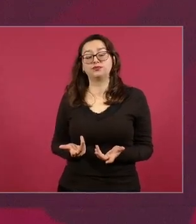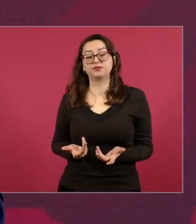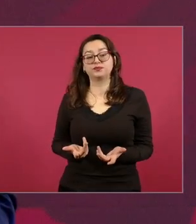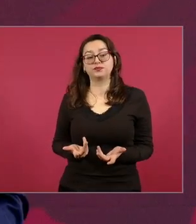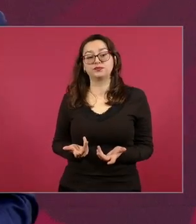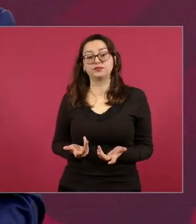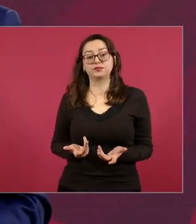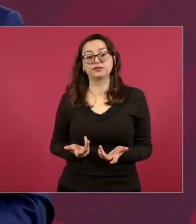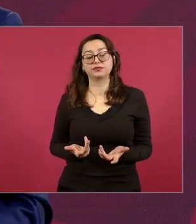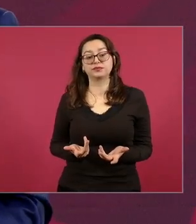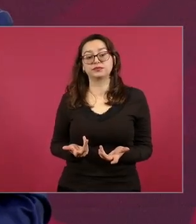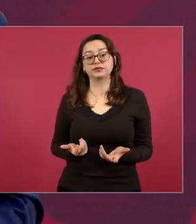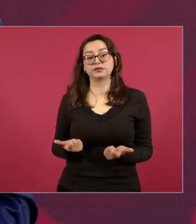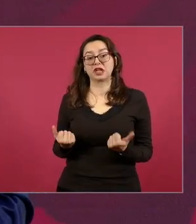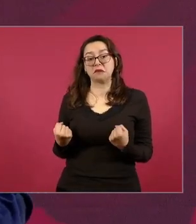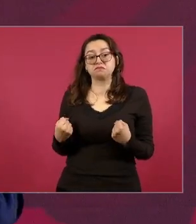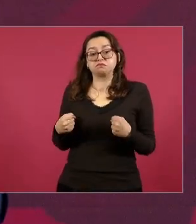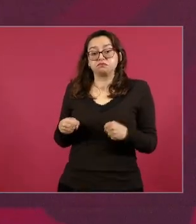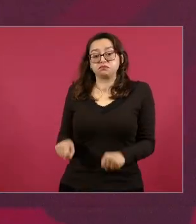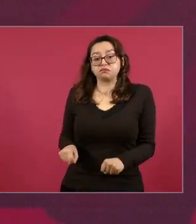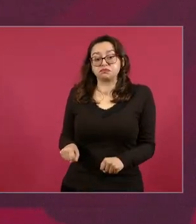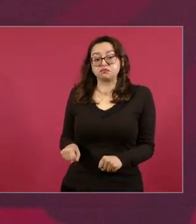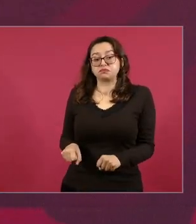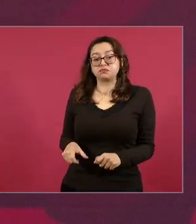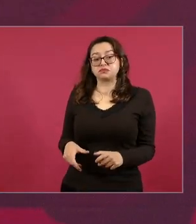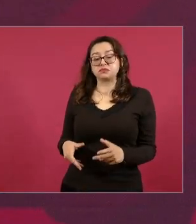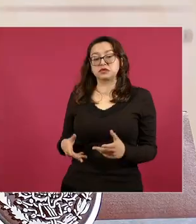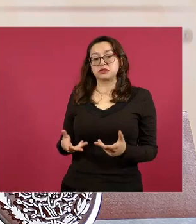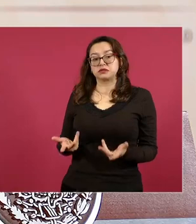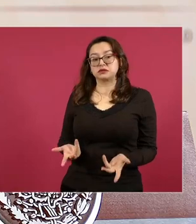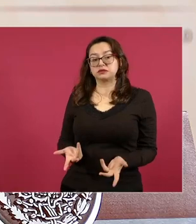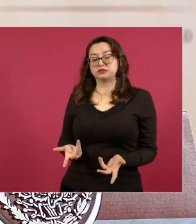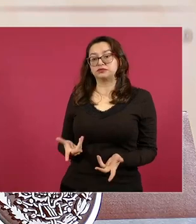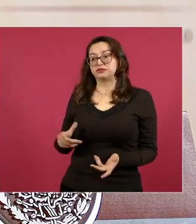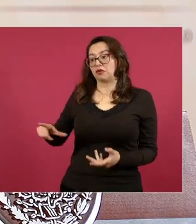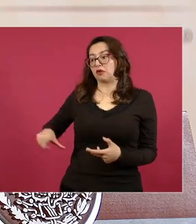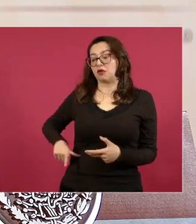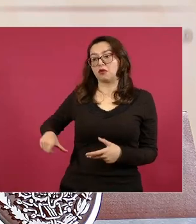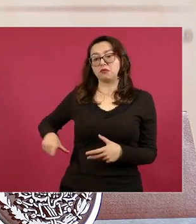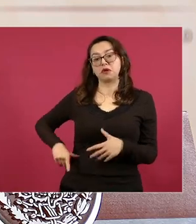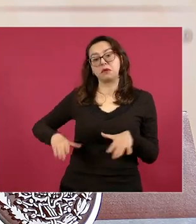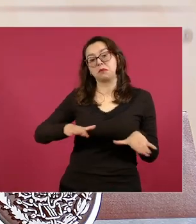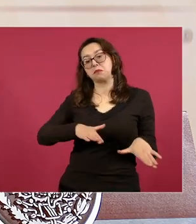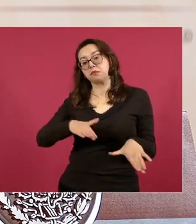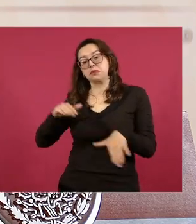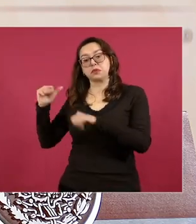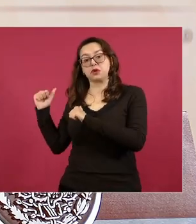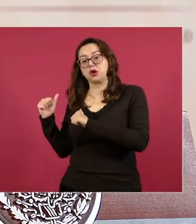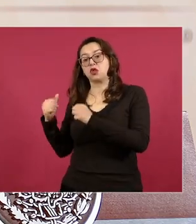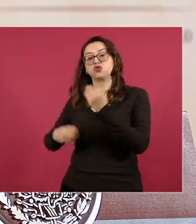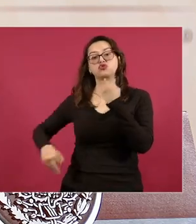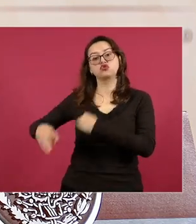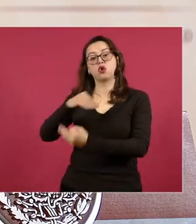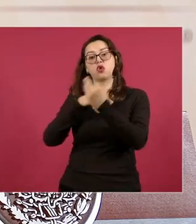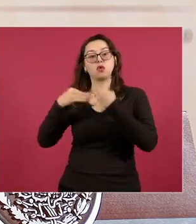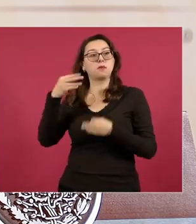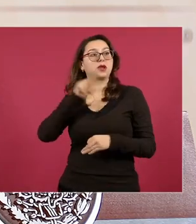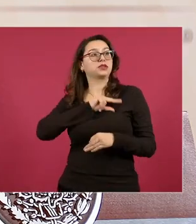volver a imponer que no intervenga el Estado que se privatice todo